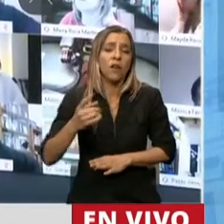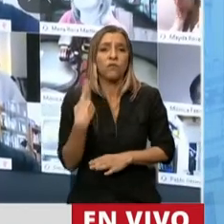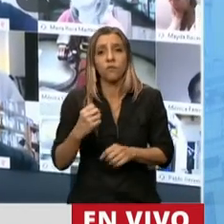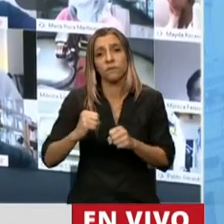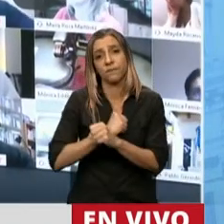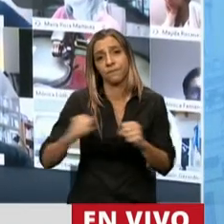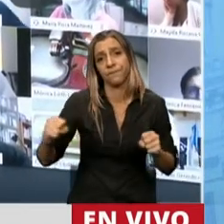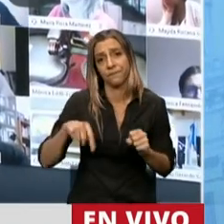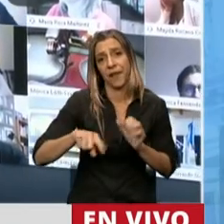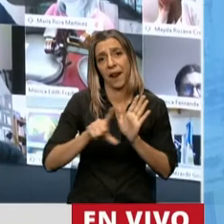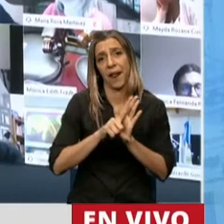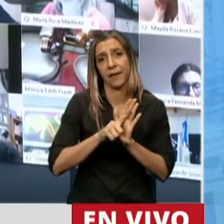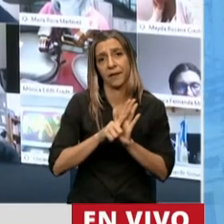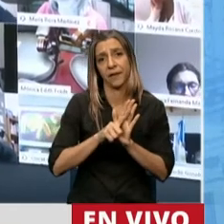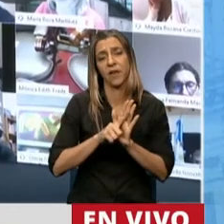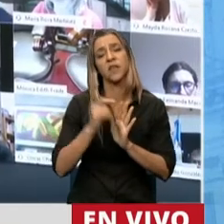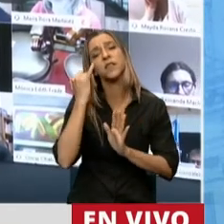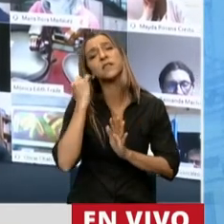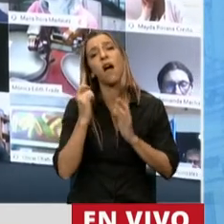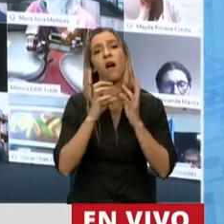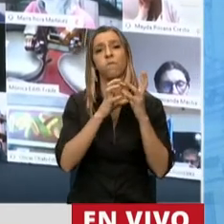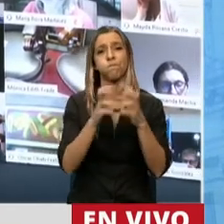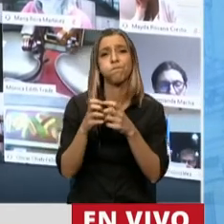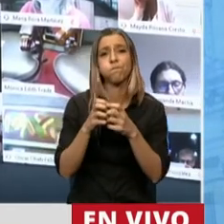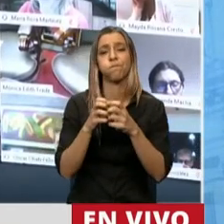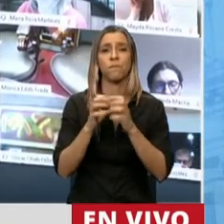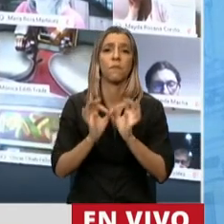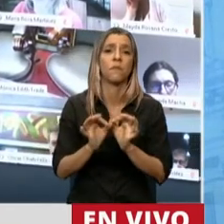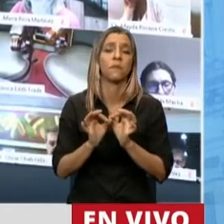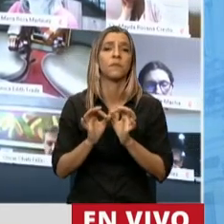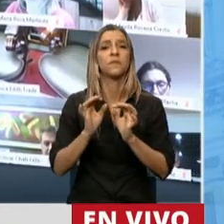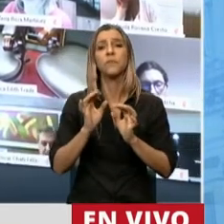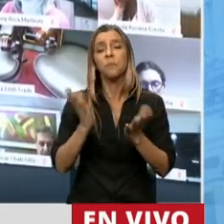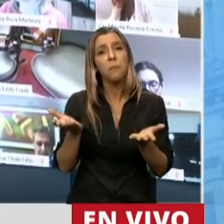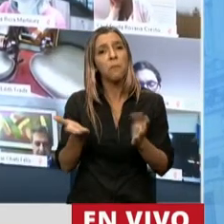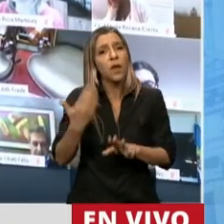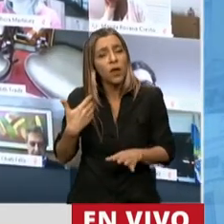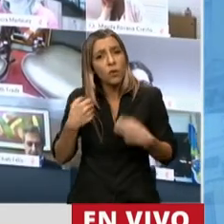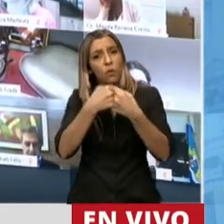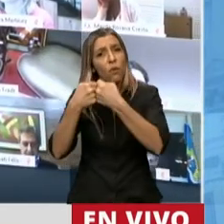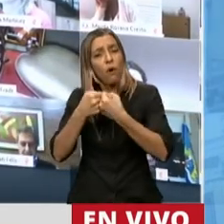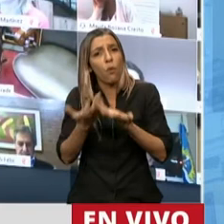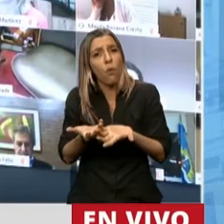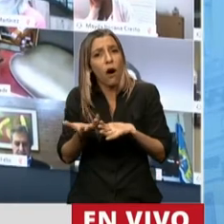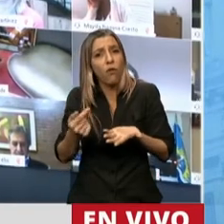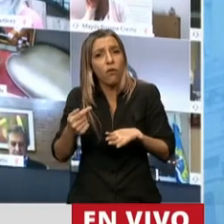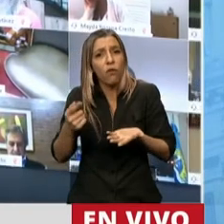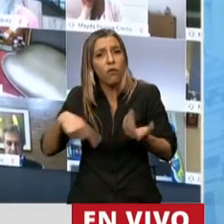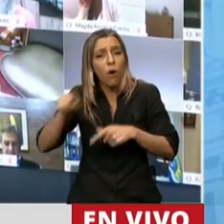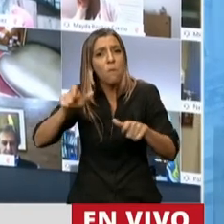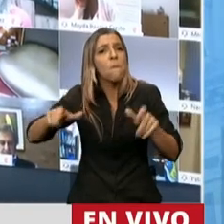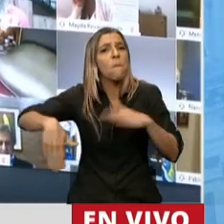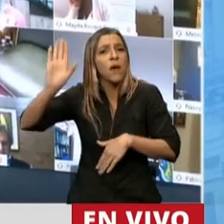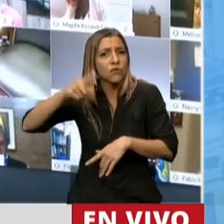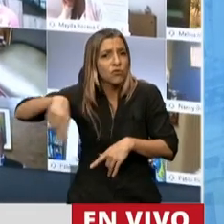economía del conocimiento, discutida, pero que había logrado esos consensos mayoritarios. Lamentablemente no entró en